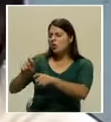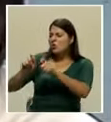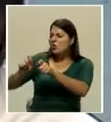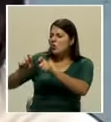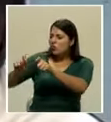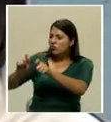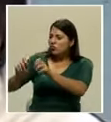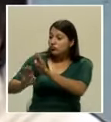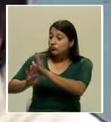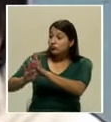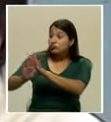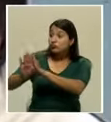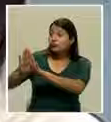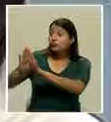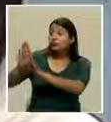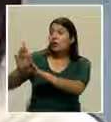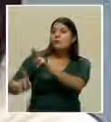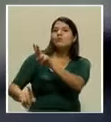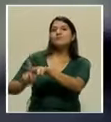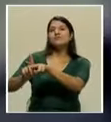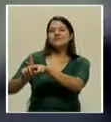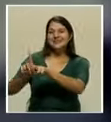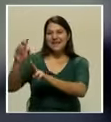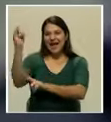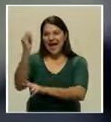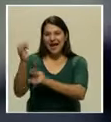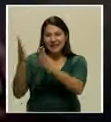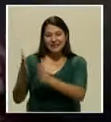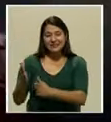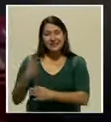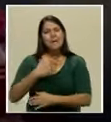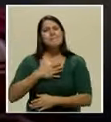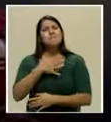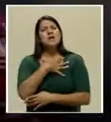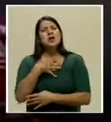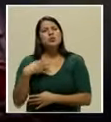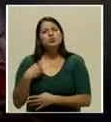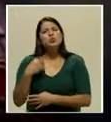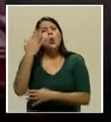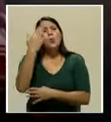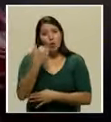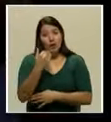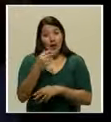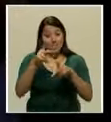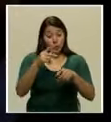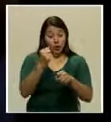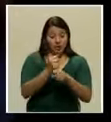escultor pasa insomnios haciendo su obra.